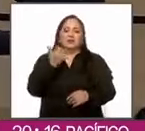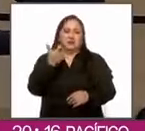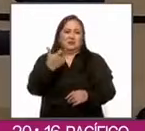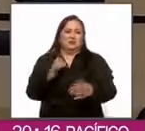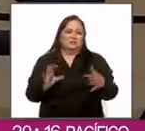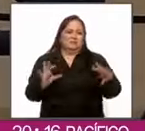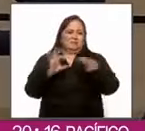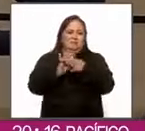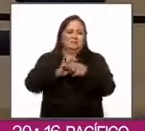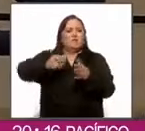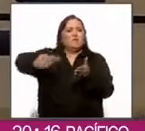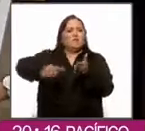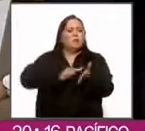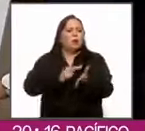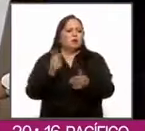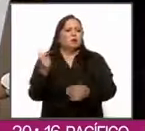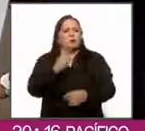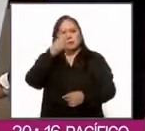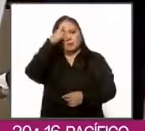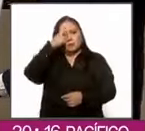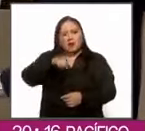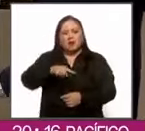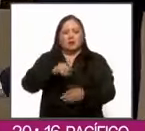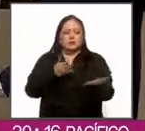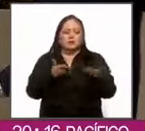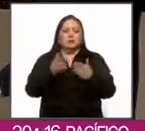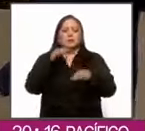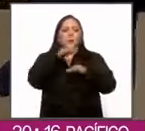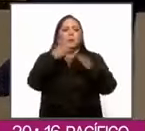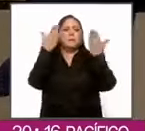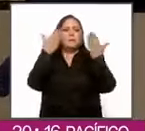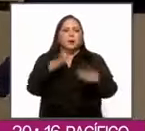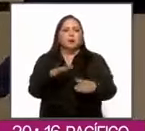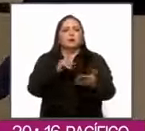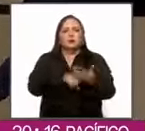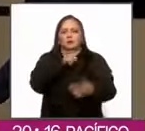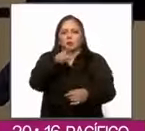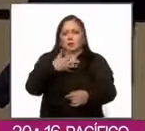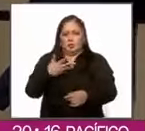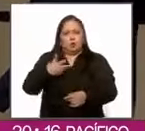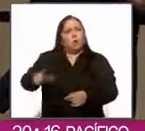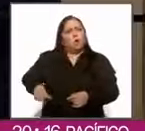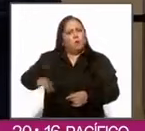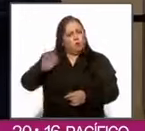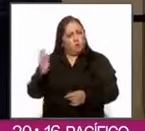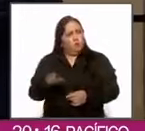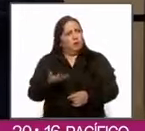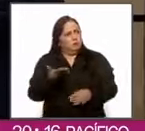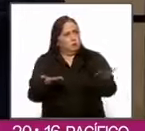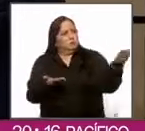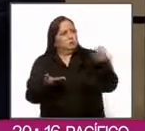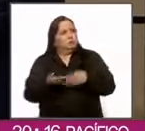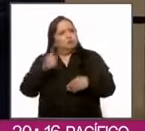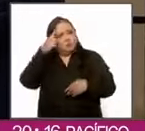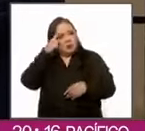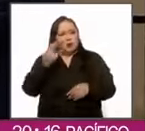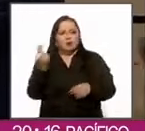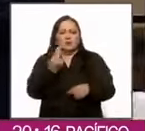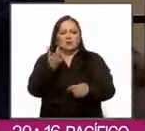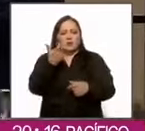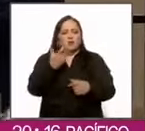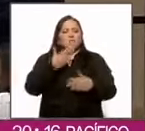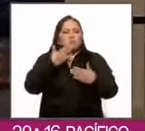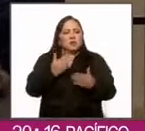Bienestar firmaron un convenio para impulsar los servicios bancarios que ofrece el gobierno federal y así promover la inclusión